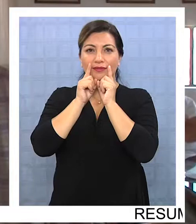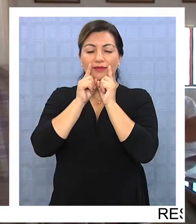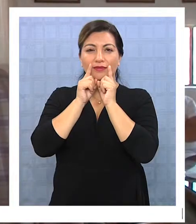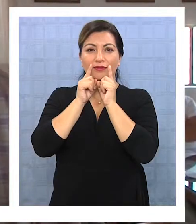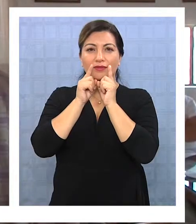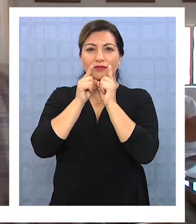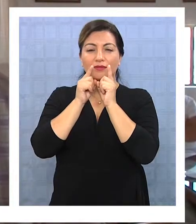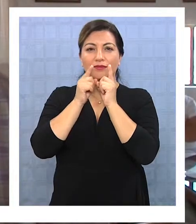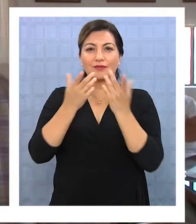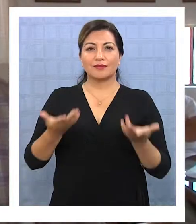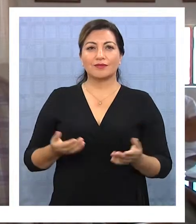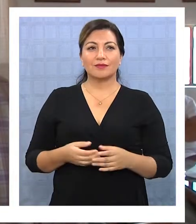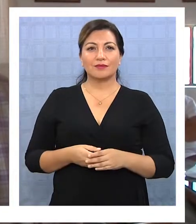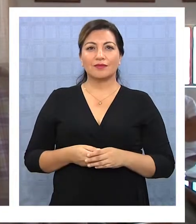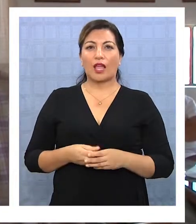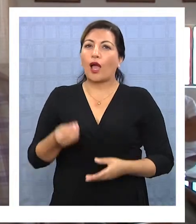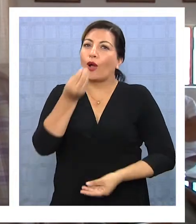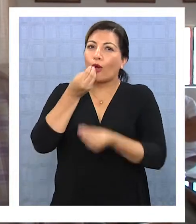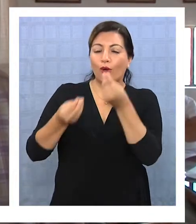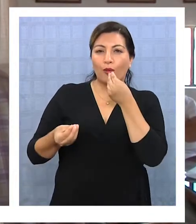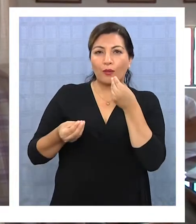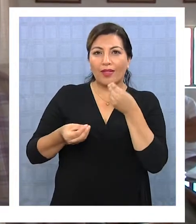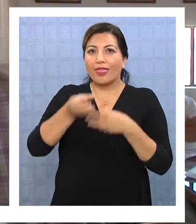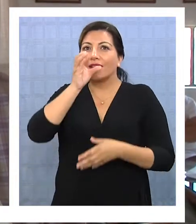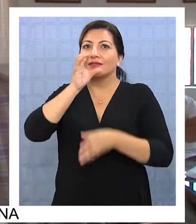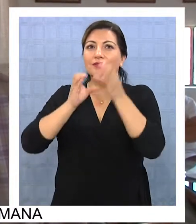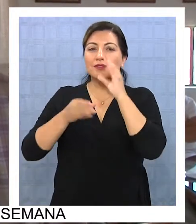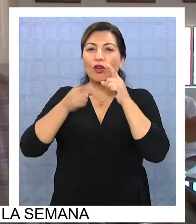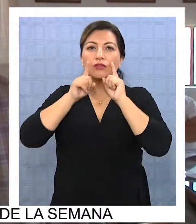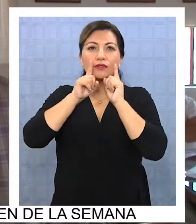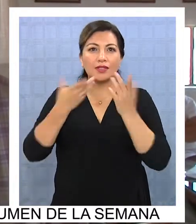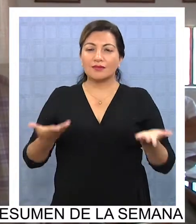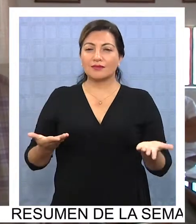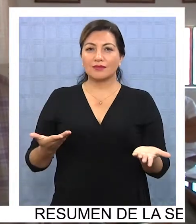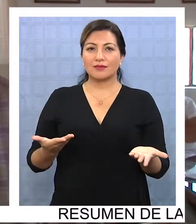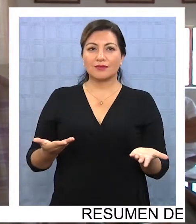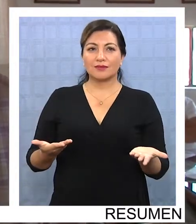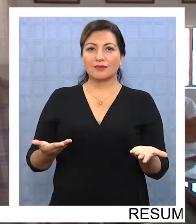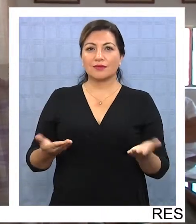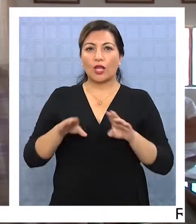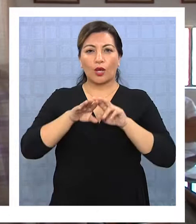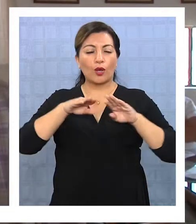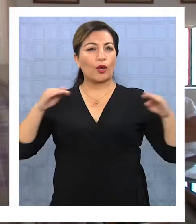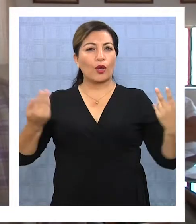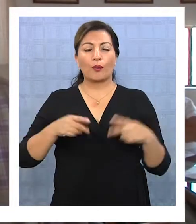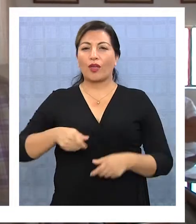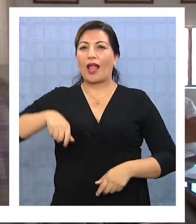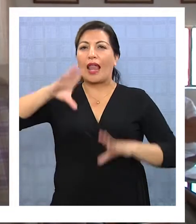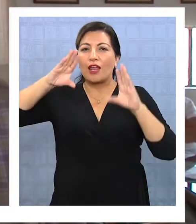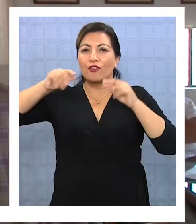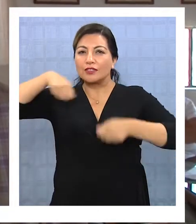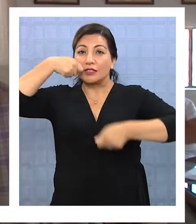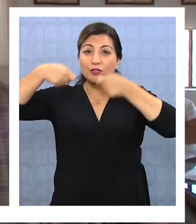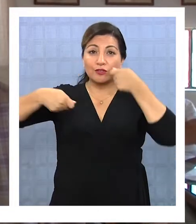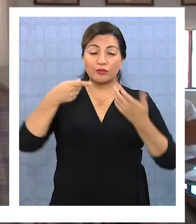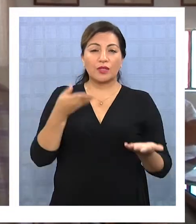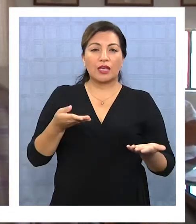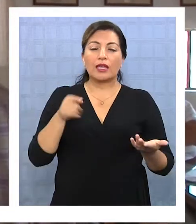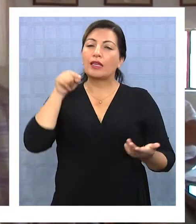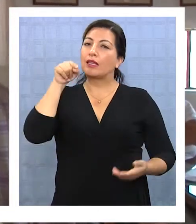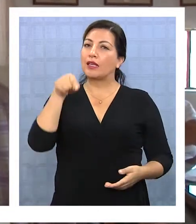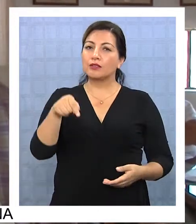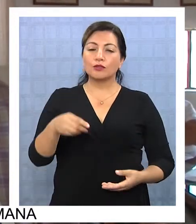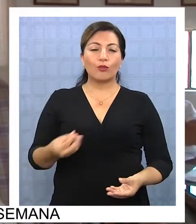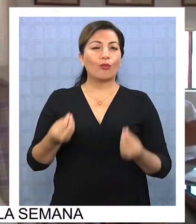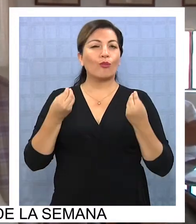consumo, hoteles, comedores, cena. Eso ha sido muy